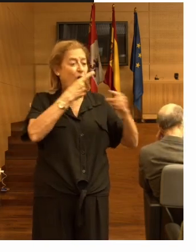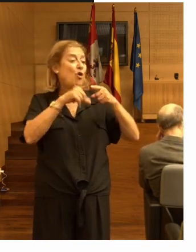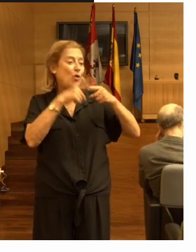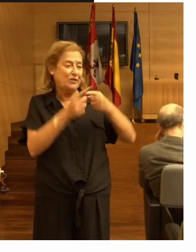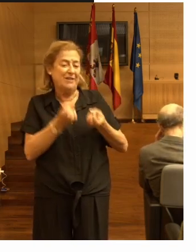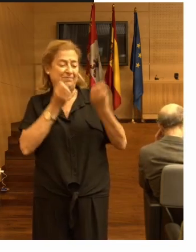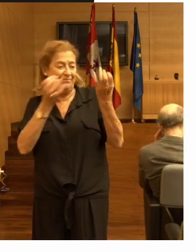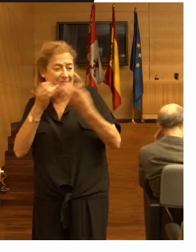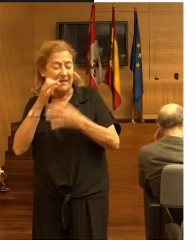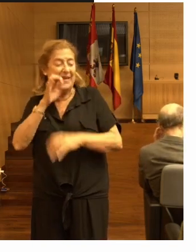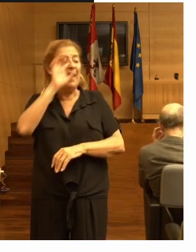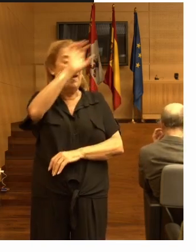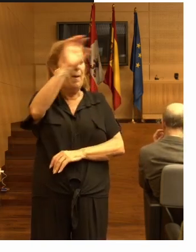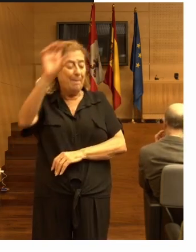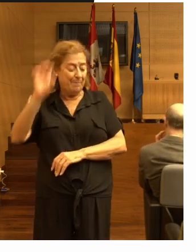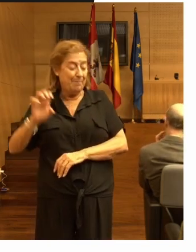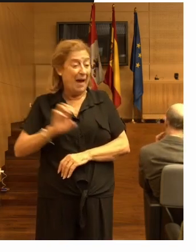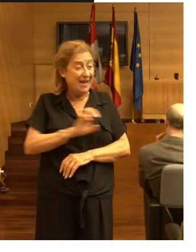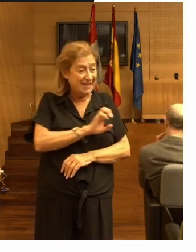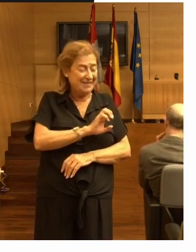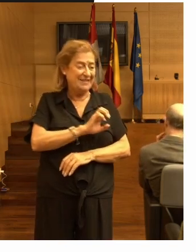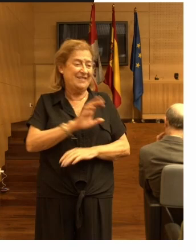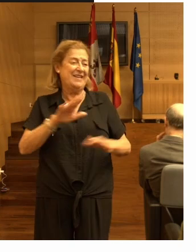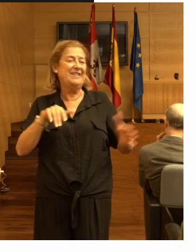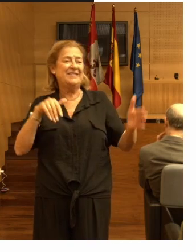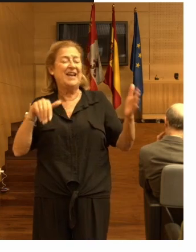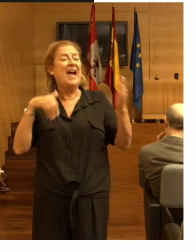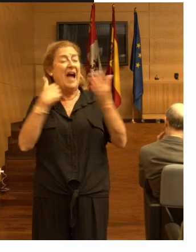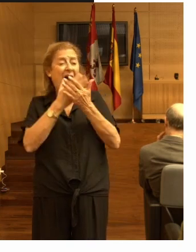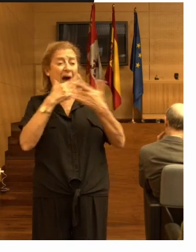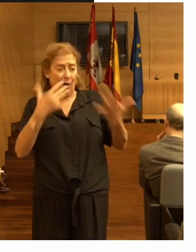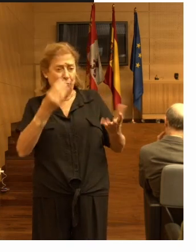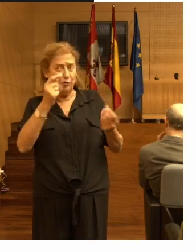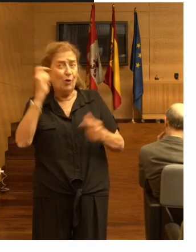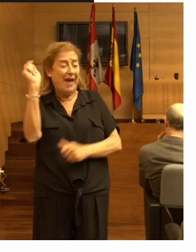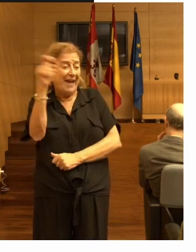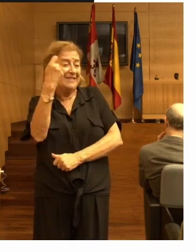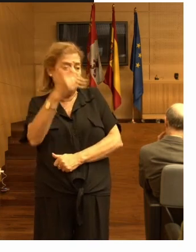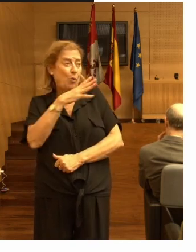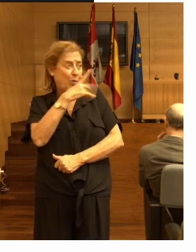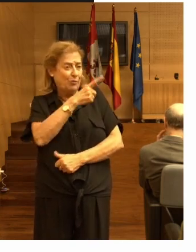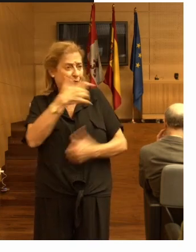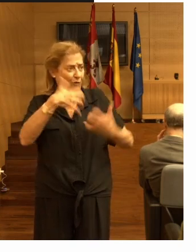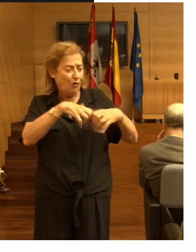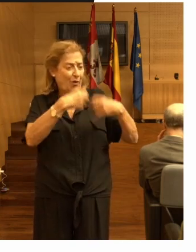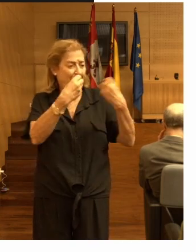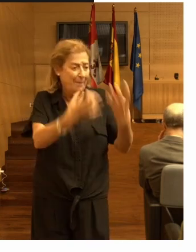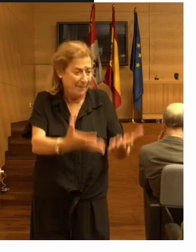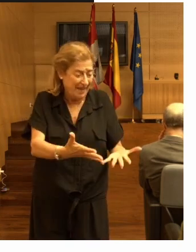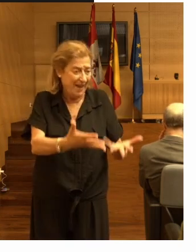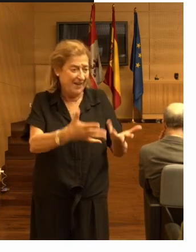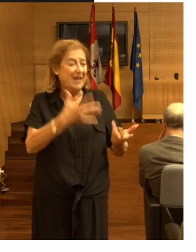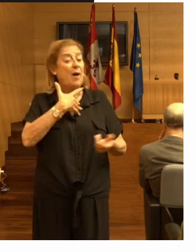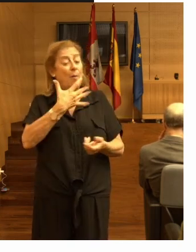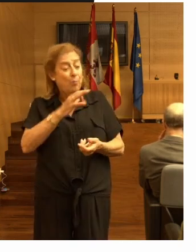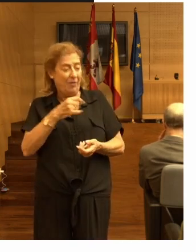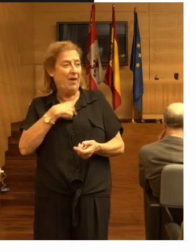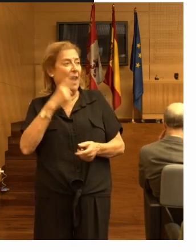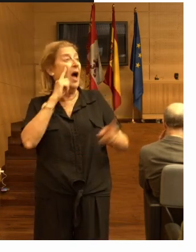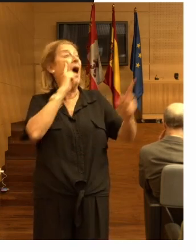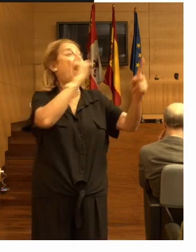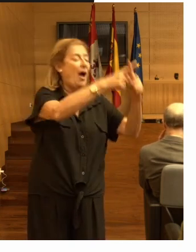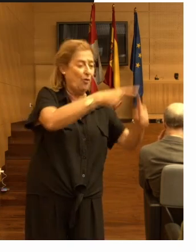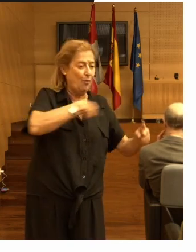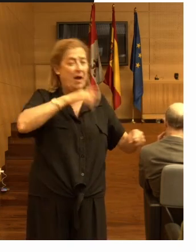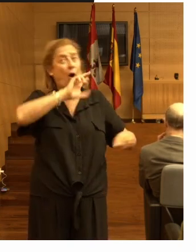países están teniendo mucho éxito coleses está yendo bien y poder replicar esos resultados